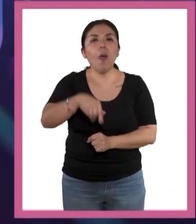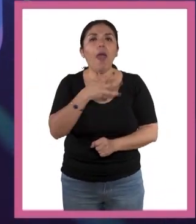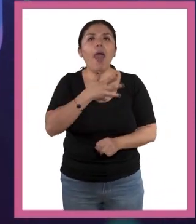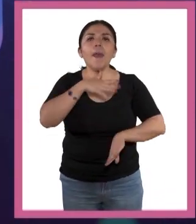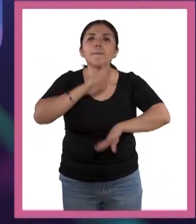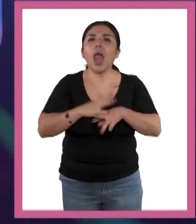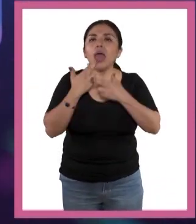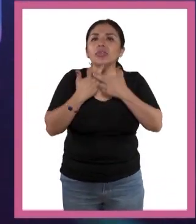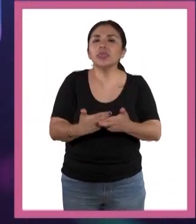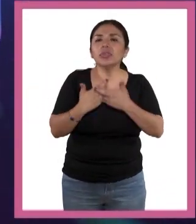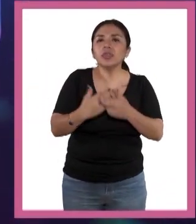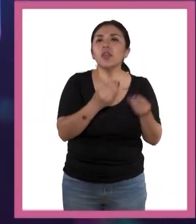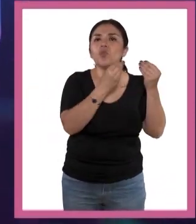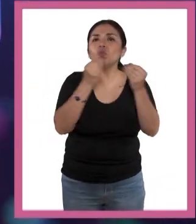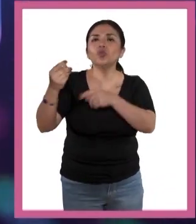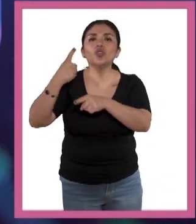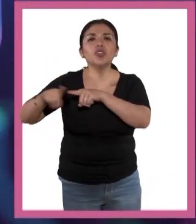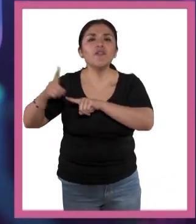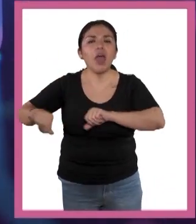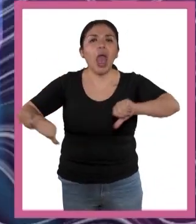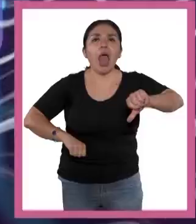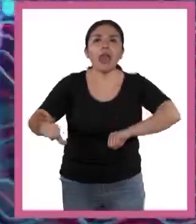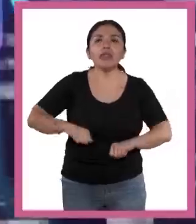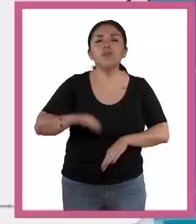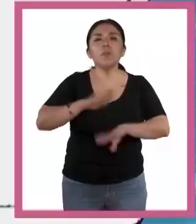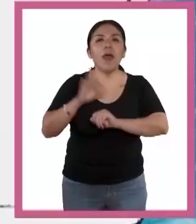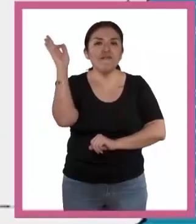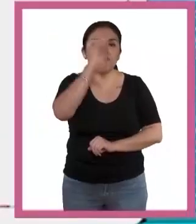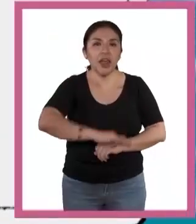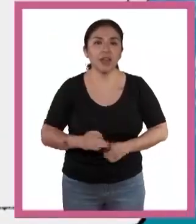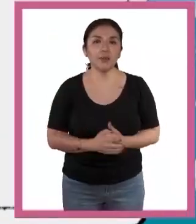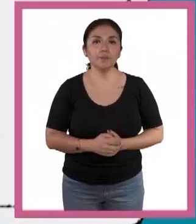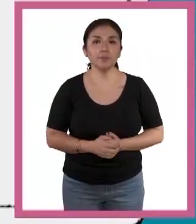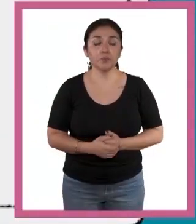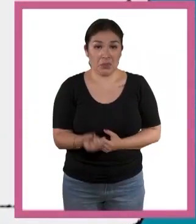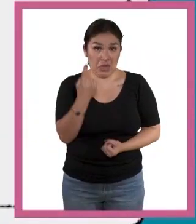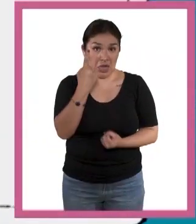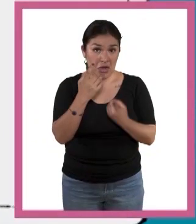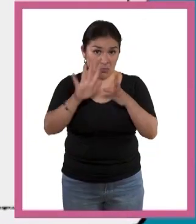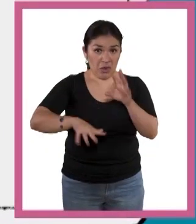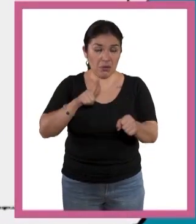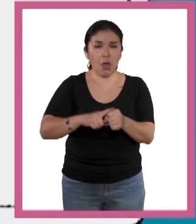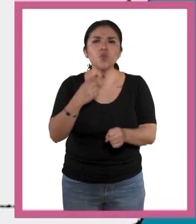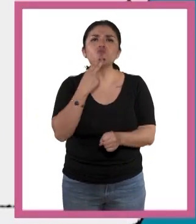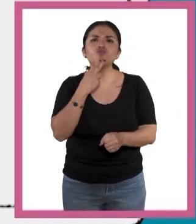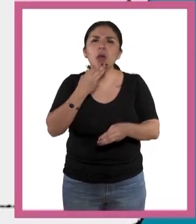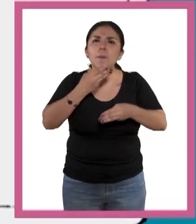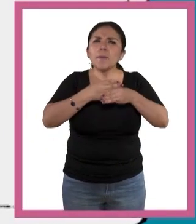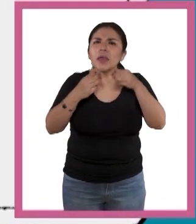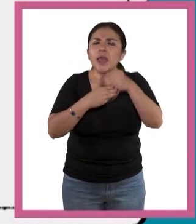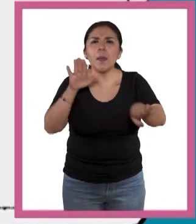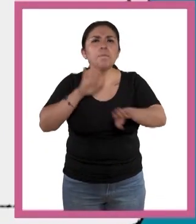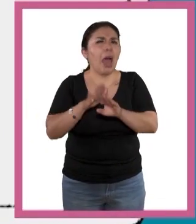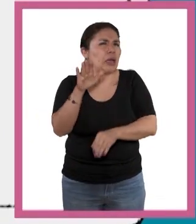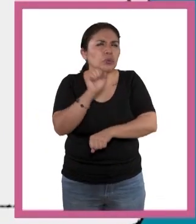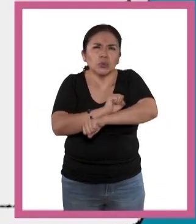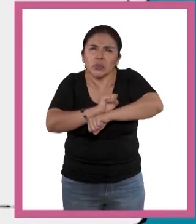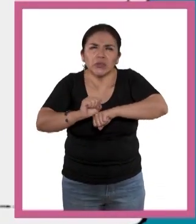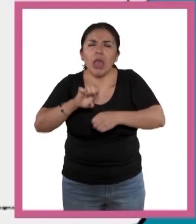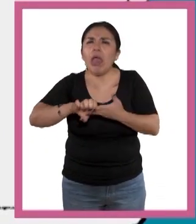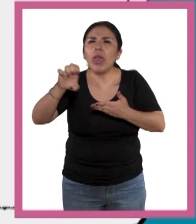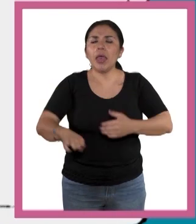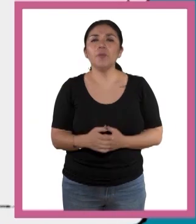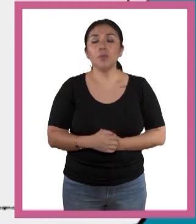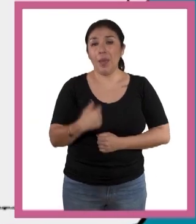muchos, vamos a aparecer muchos, muy susceptibles, muy frágiles. Algunos animales usan herramientas muy básicas. Por ejemplo,